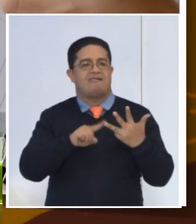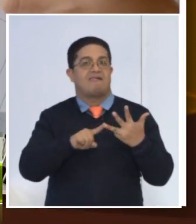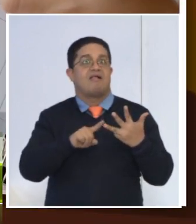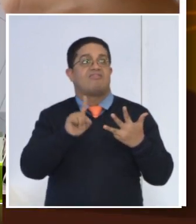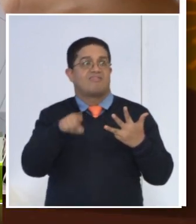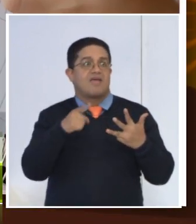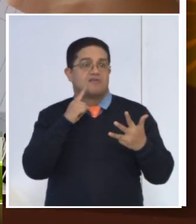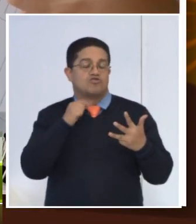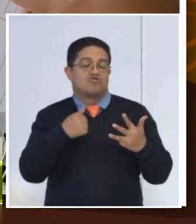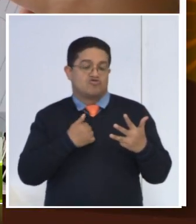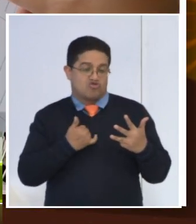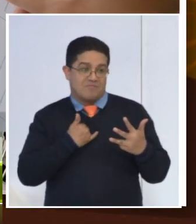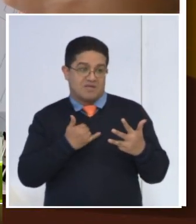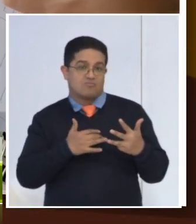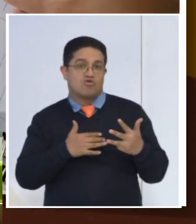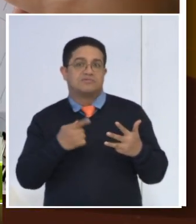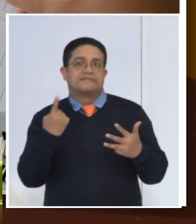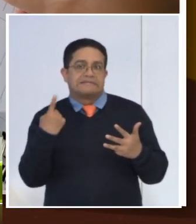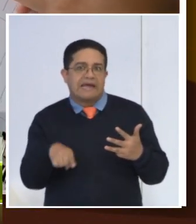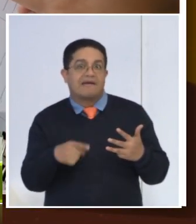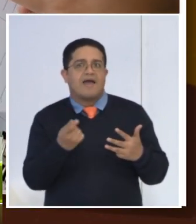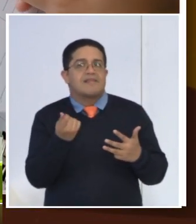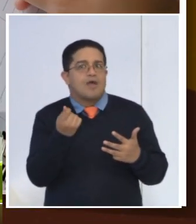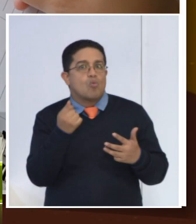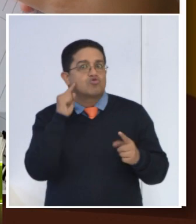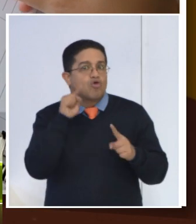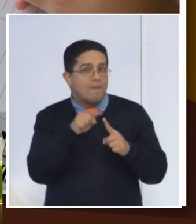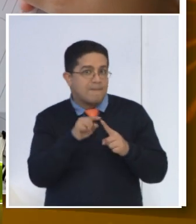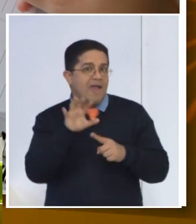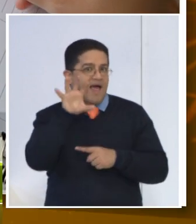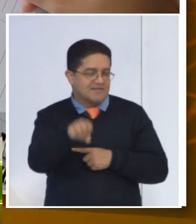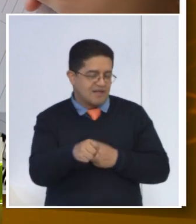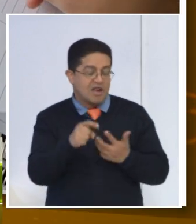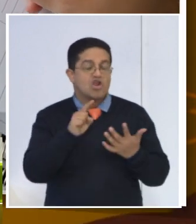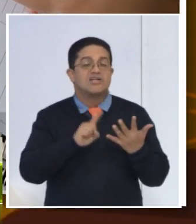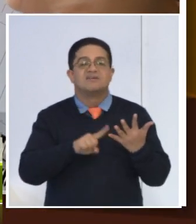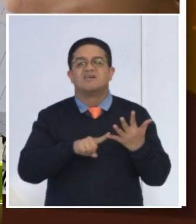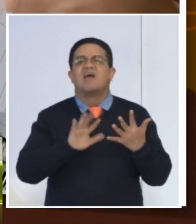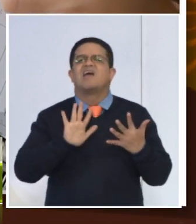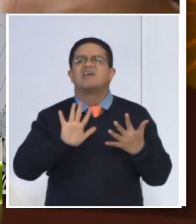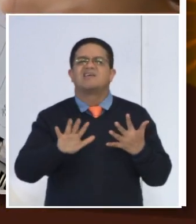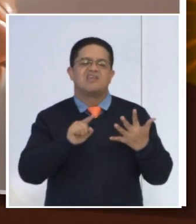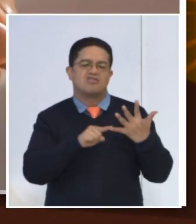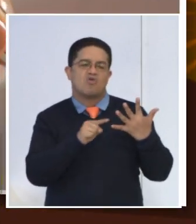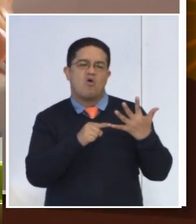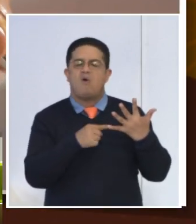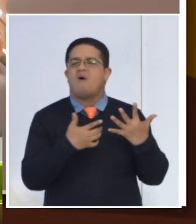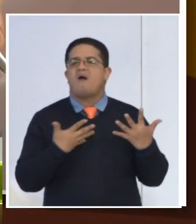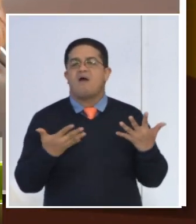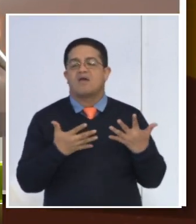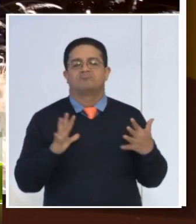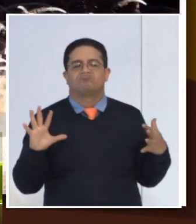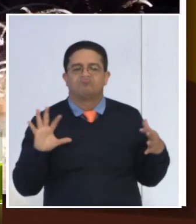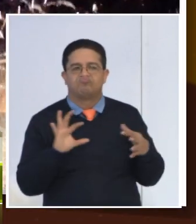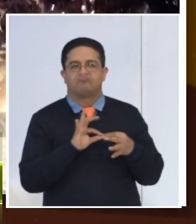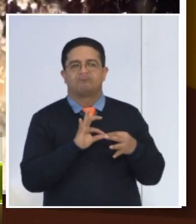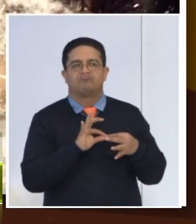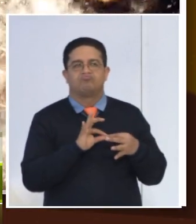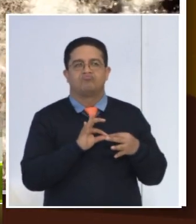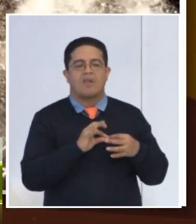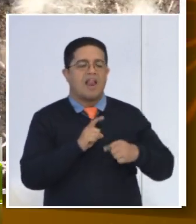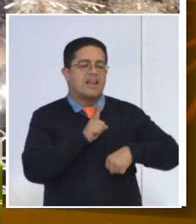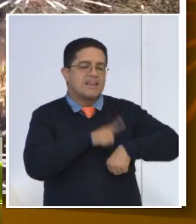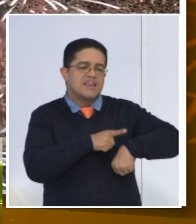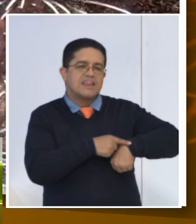alcanzable, es decir, que yo tenga los recursos para poder lograrla. Y la quinta, que por supuesto esto vaya íntimamente relacionado con el